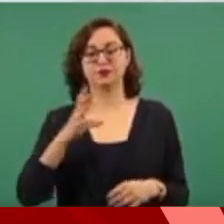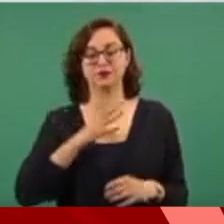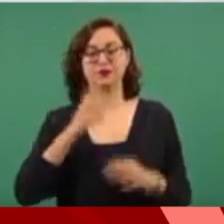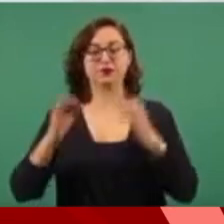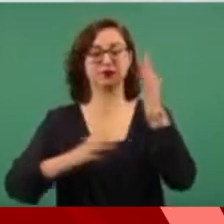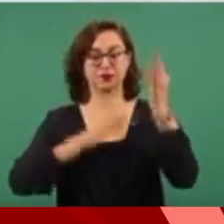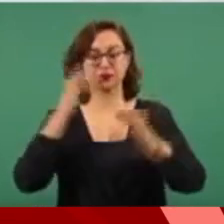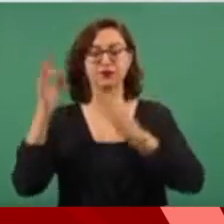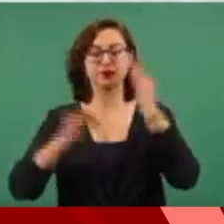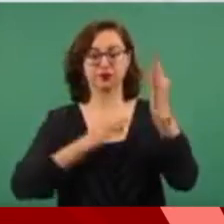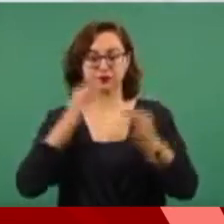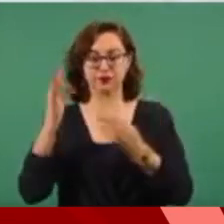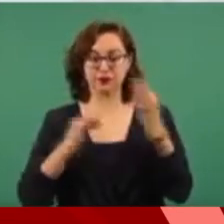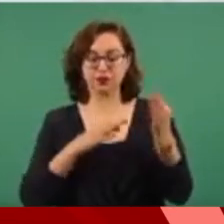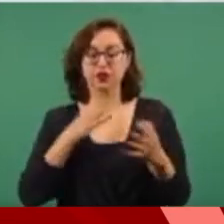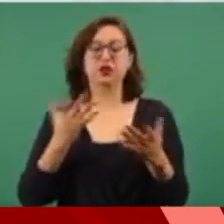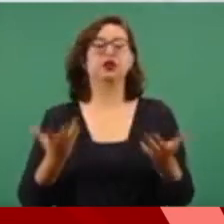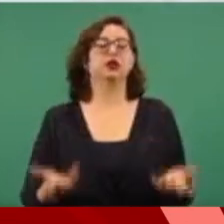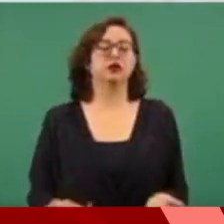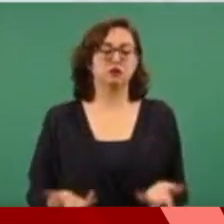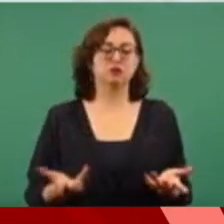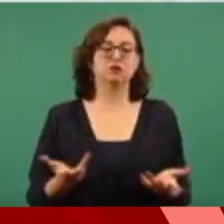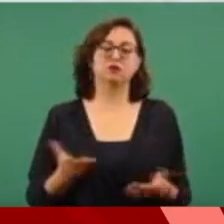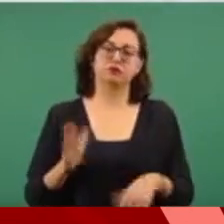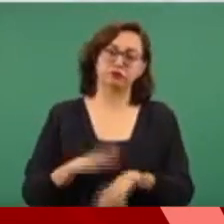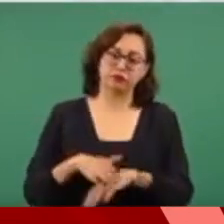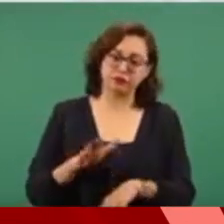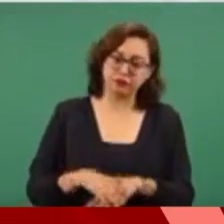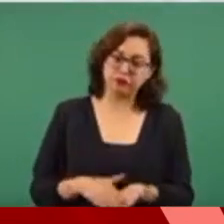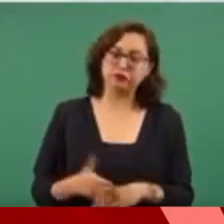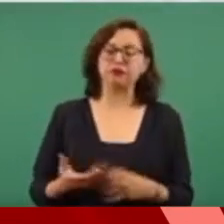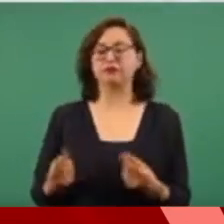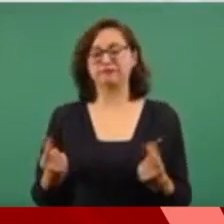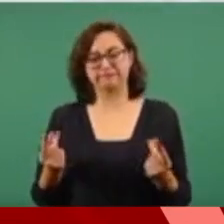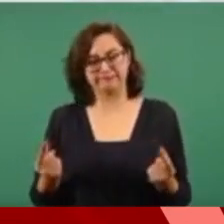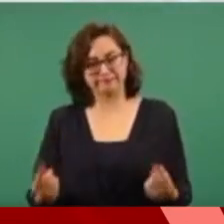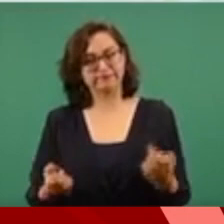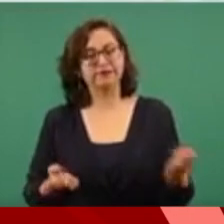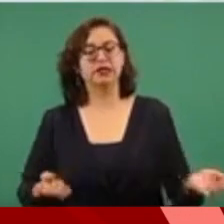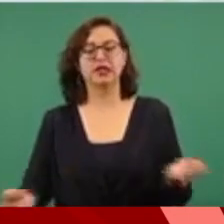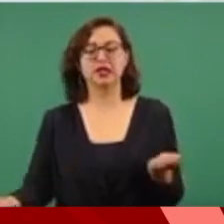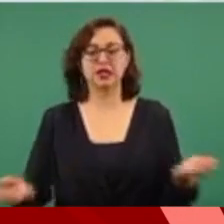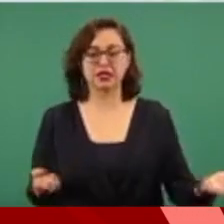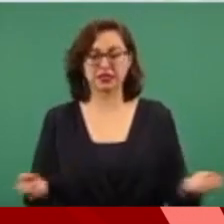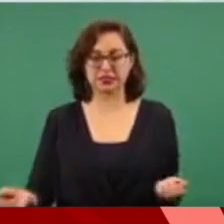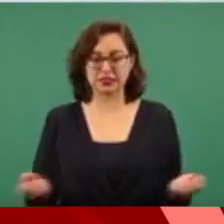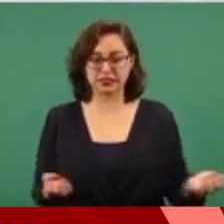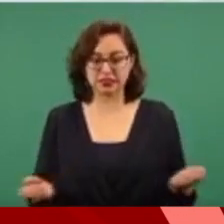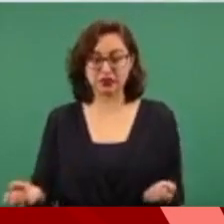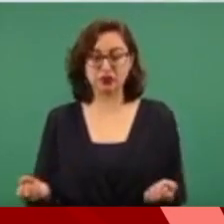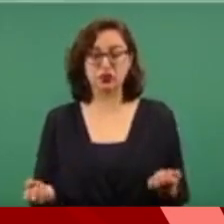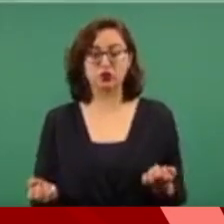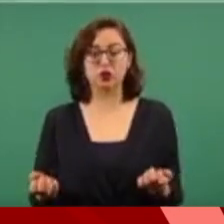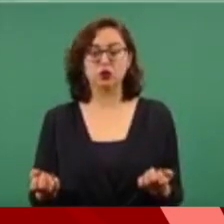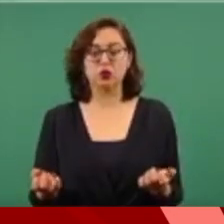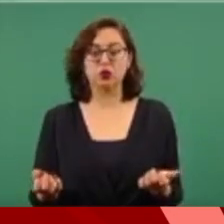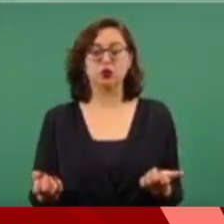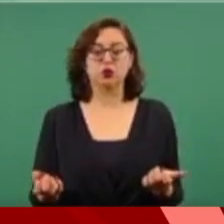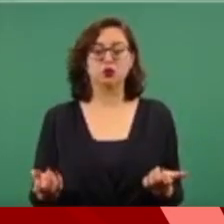podamos hacer ejercicio, el que no se permita